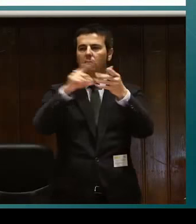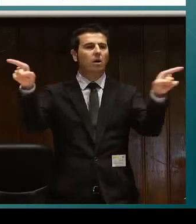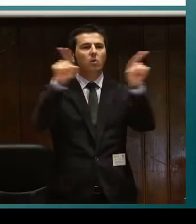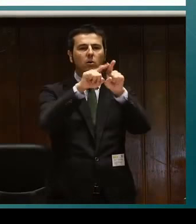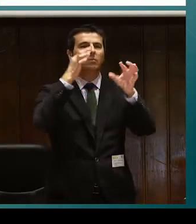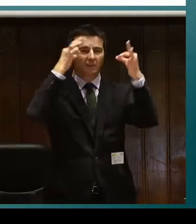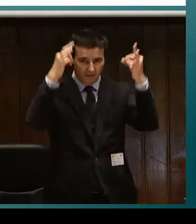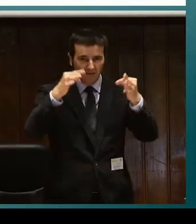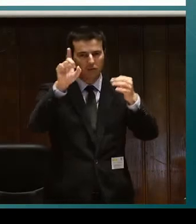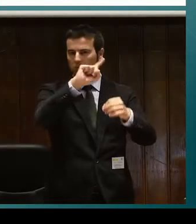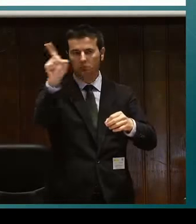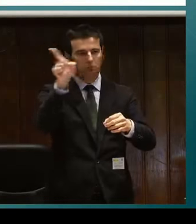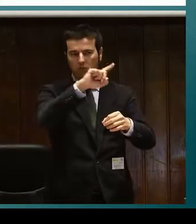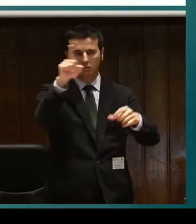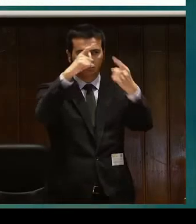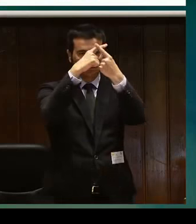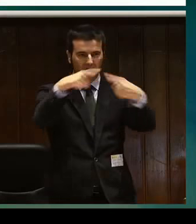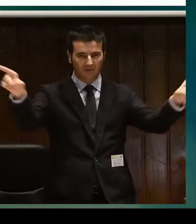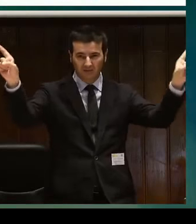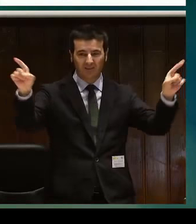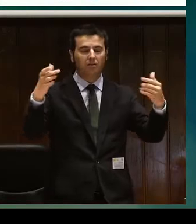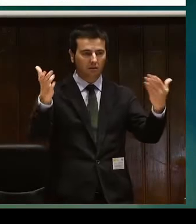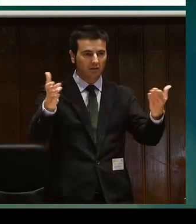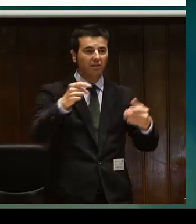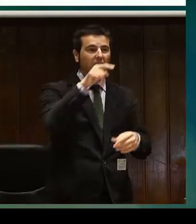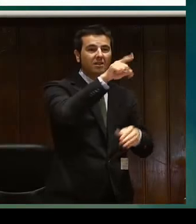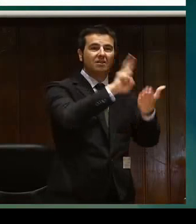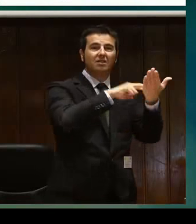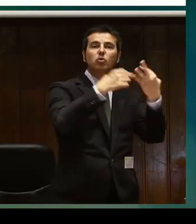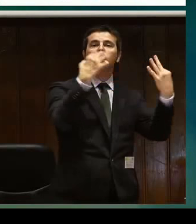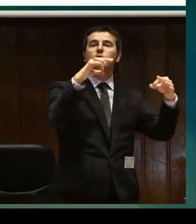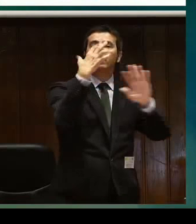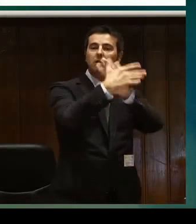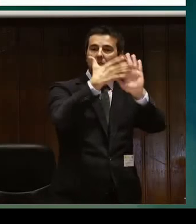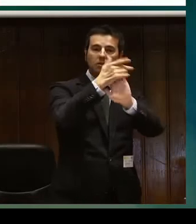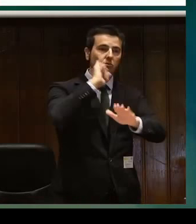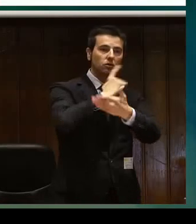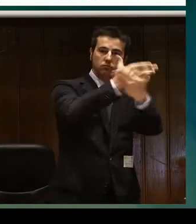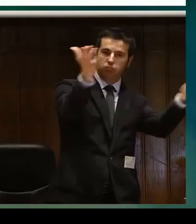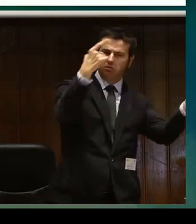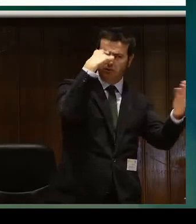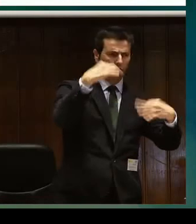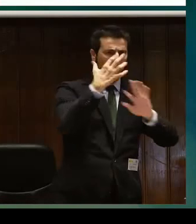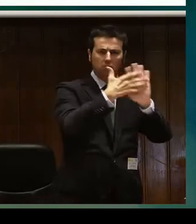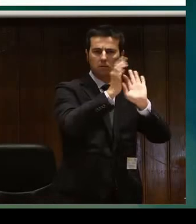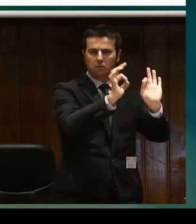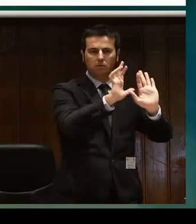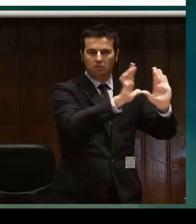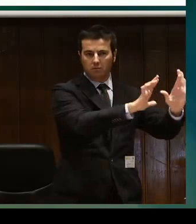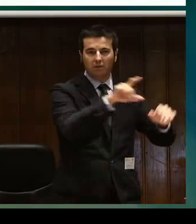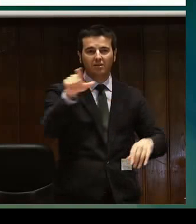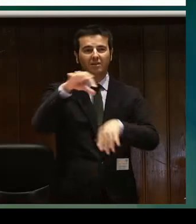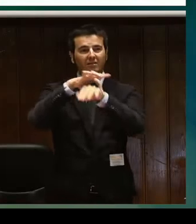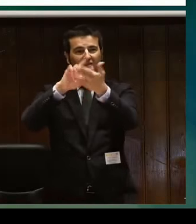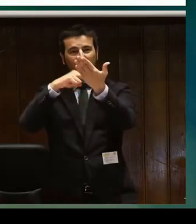autogestionarse después una diferencia que quiero dejar clara es la diferencia entre los intérpretes de lengua de signos y los guías